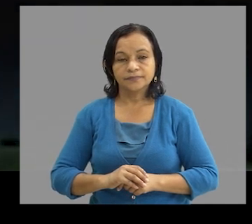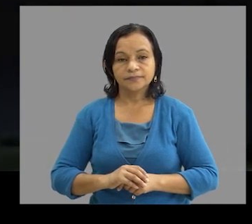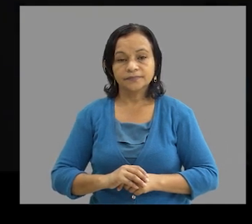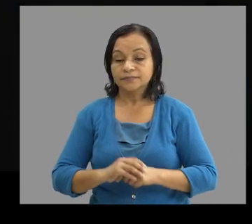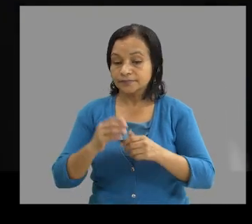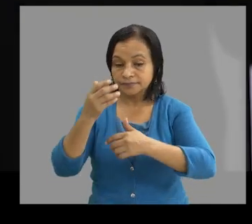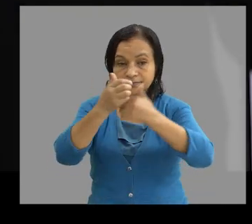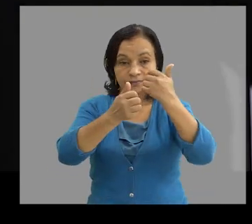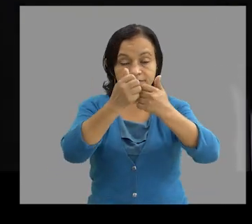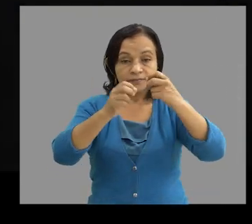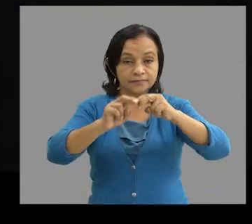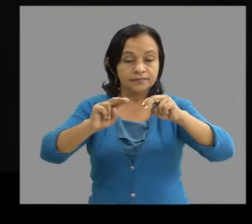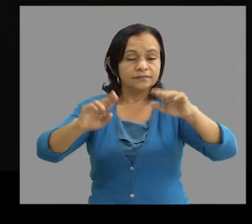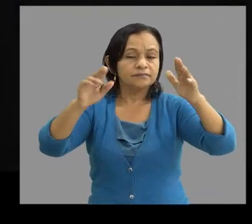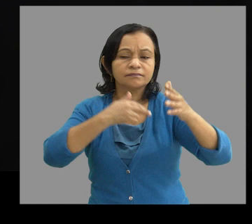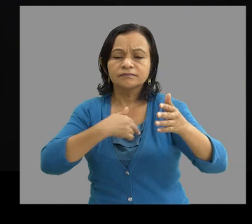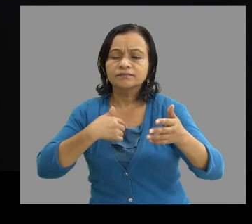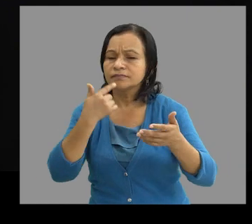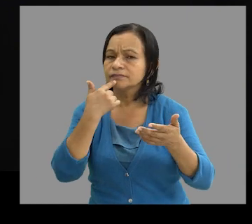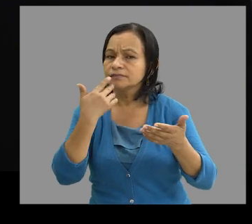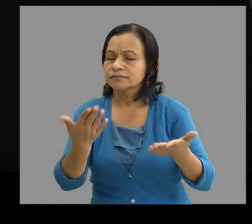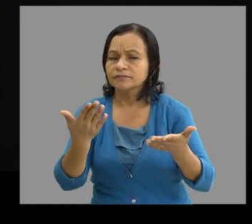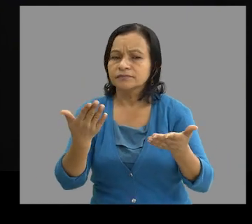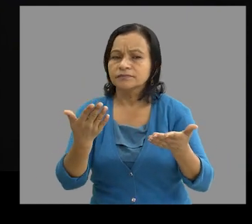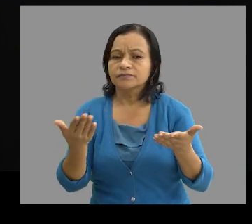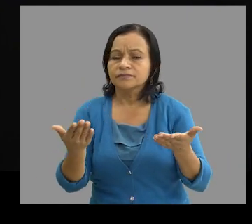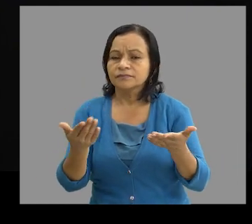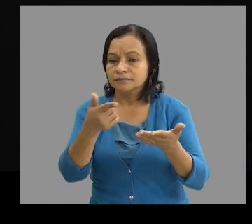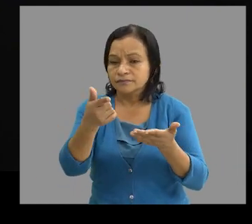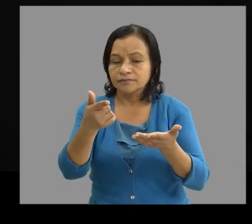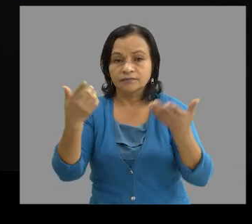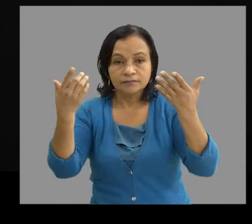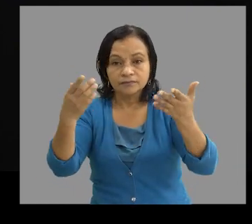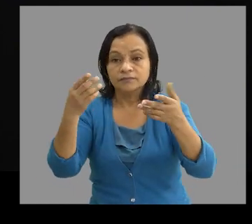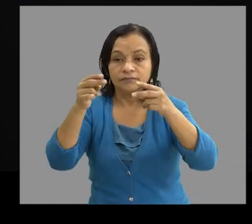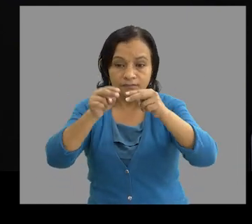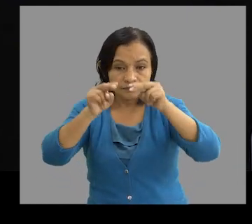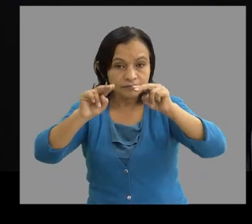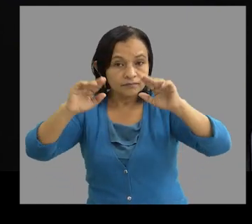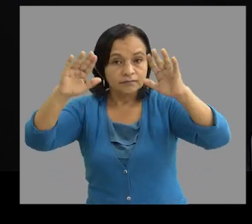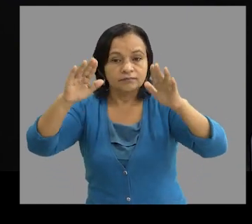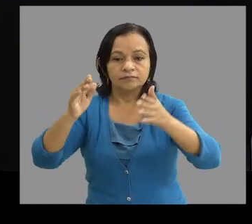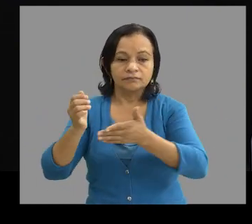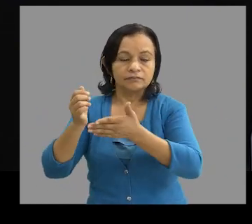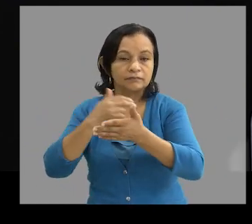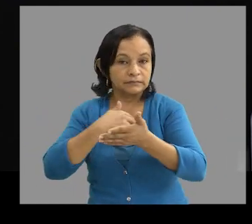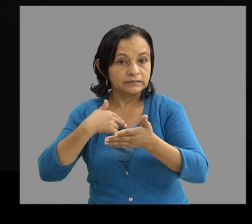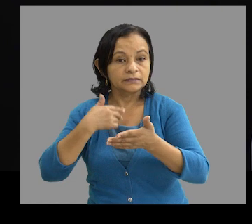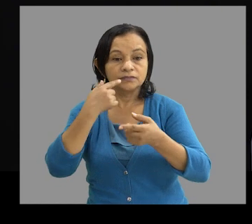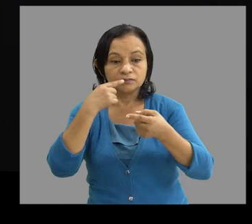Estos fenómenos se dan casualmente cuando las condiciones ambientales prestan todo